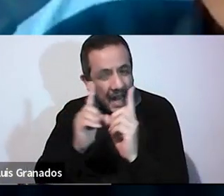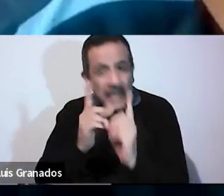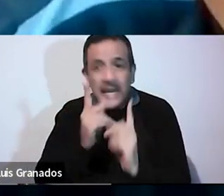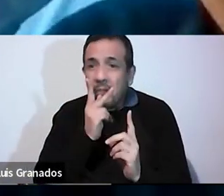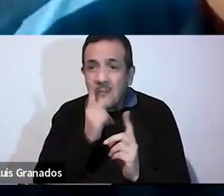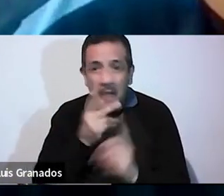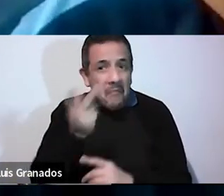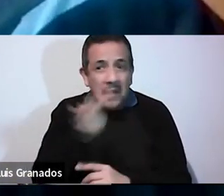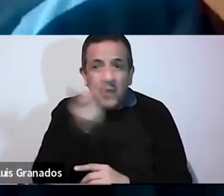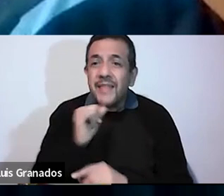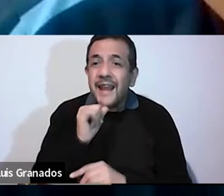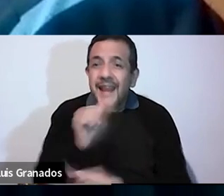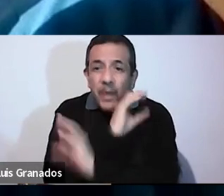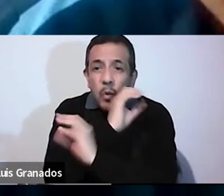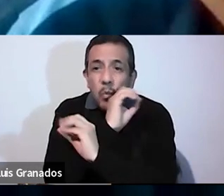tardado tanto en regresar.